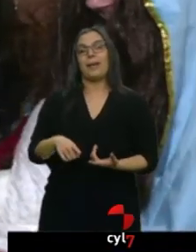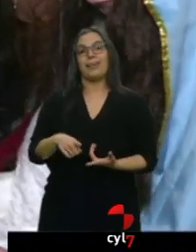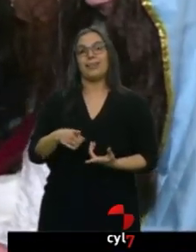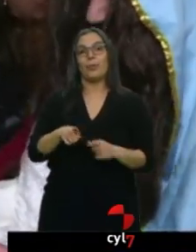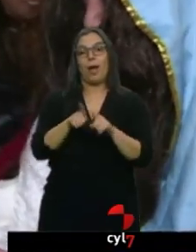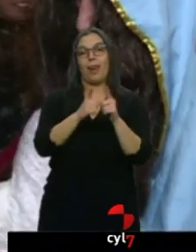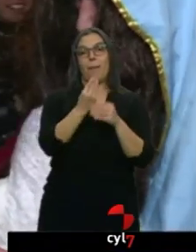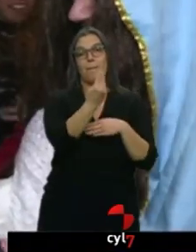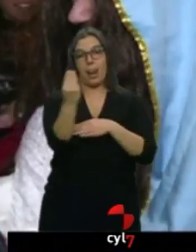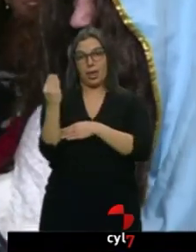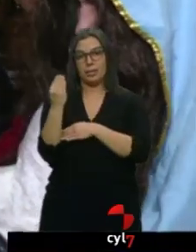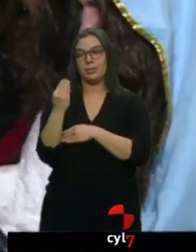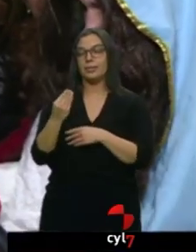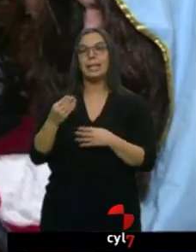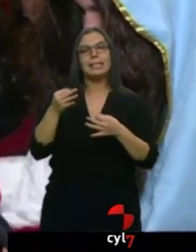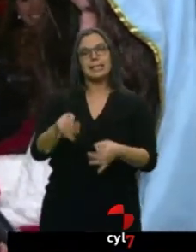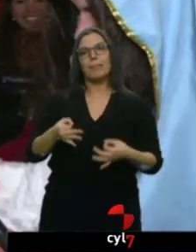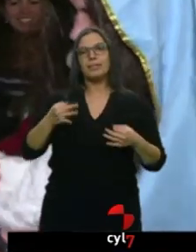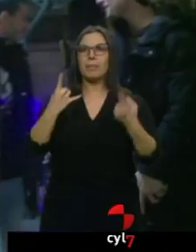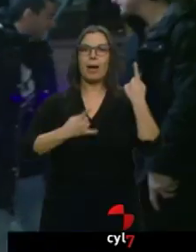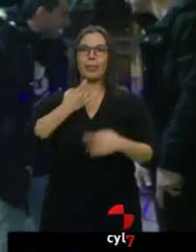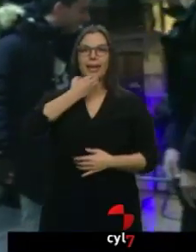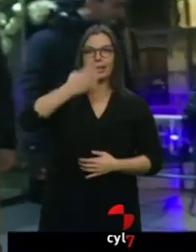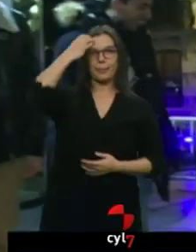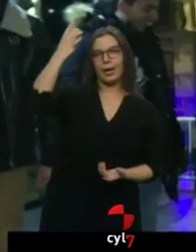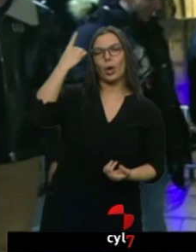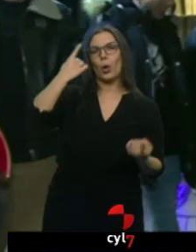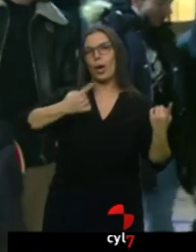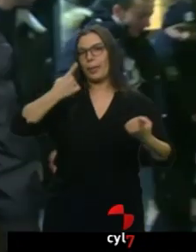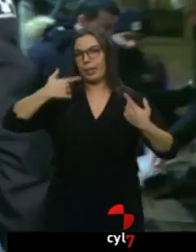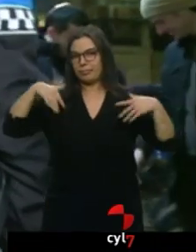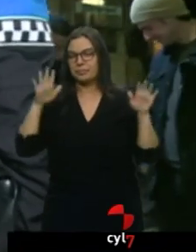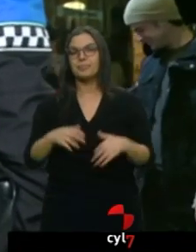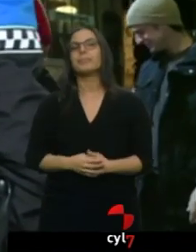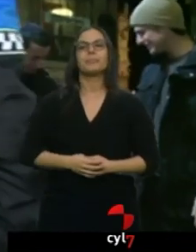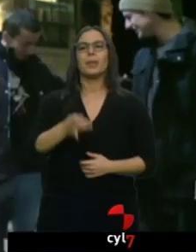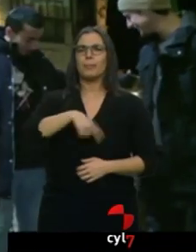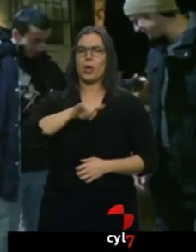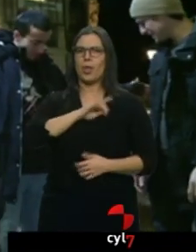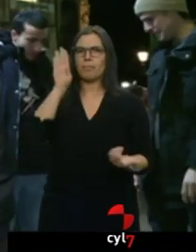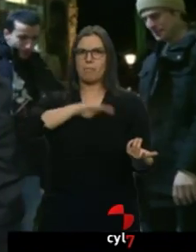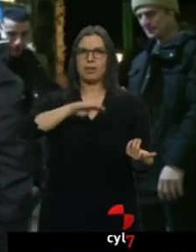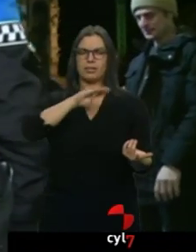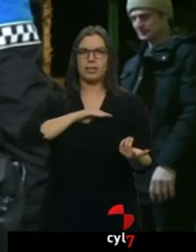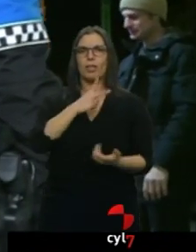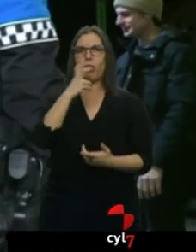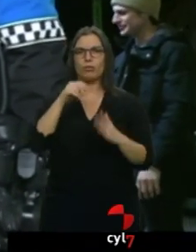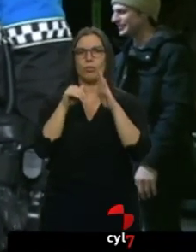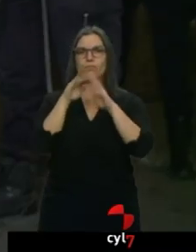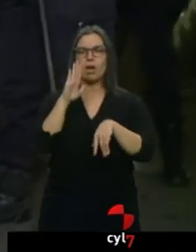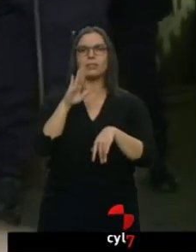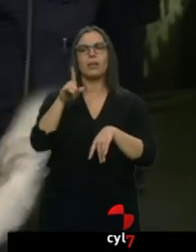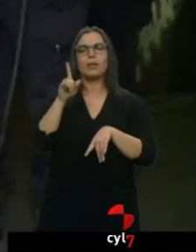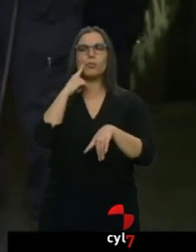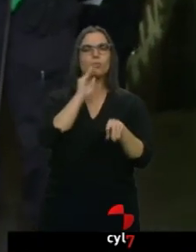Una vez es de reyes magos, otra vez es de... Un amplio operativo policial con más de 200 agentes cuidaba el aforo máximo e